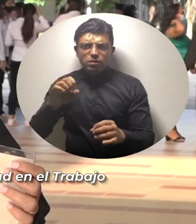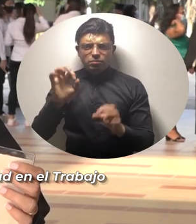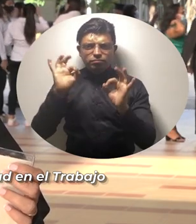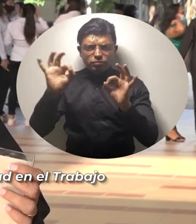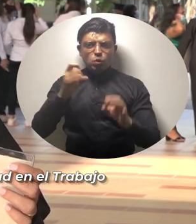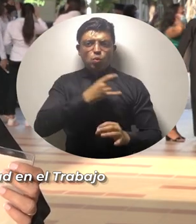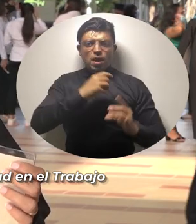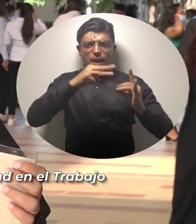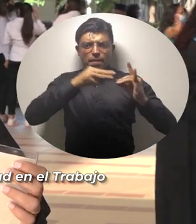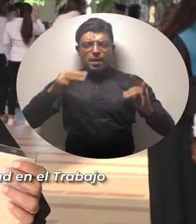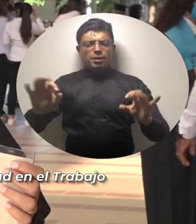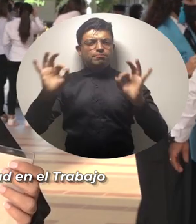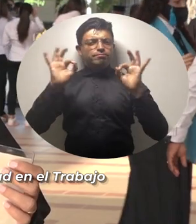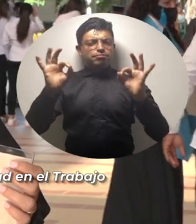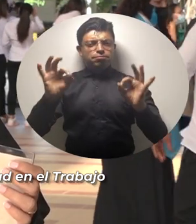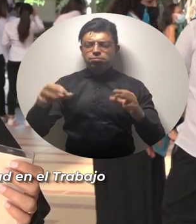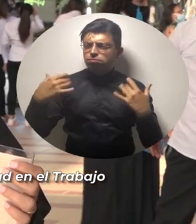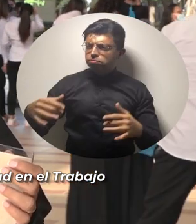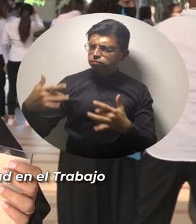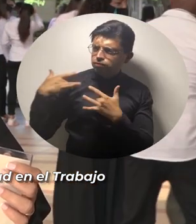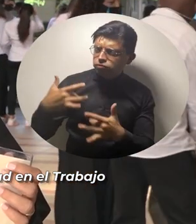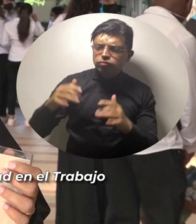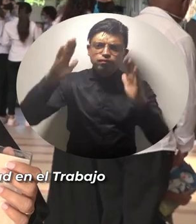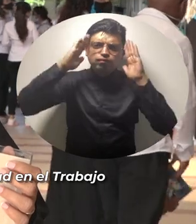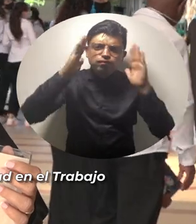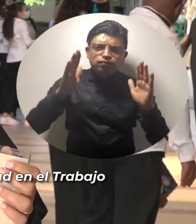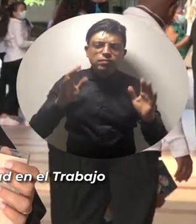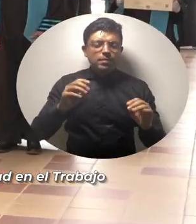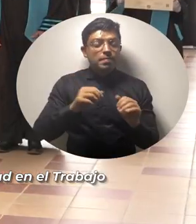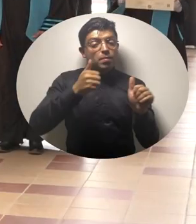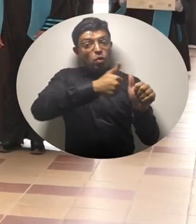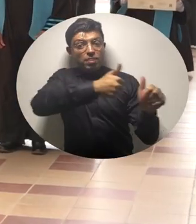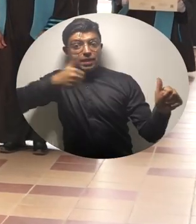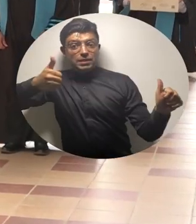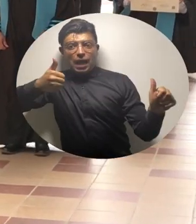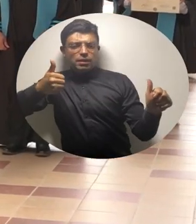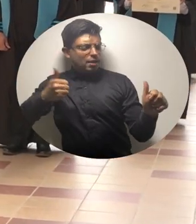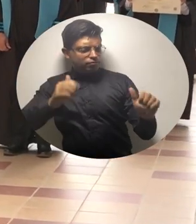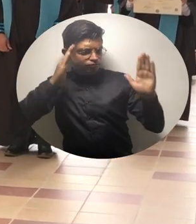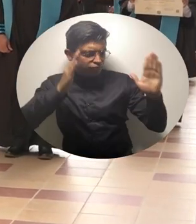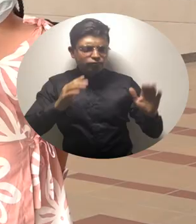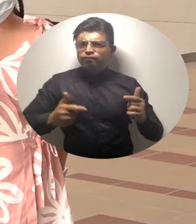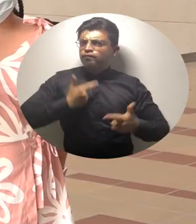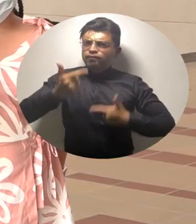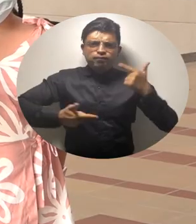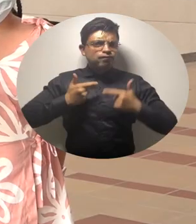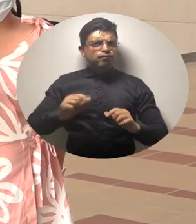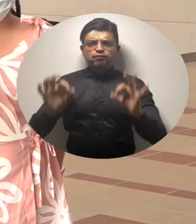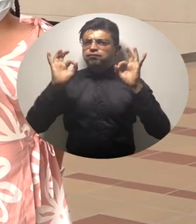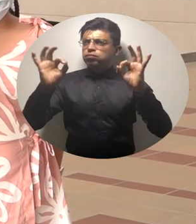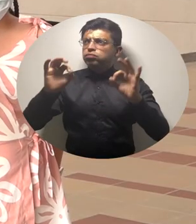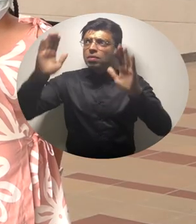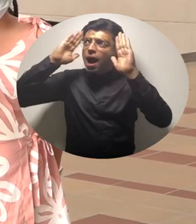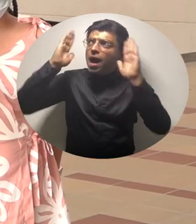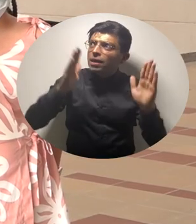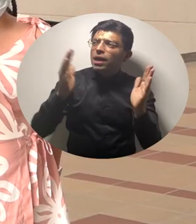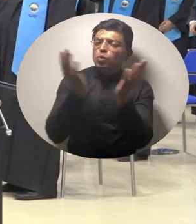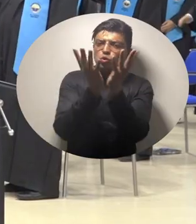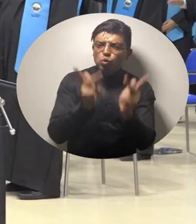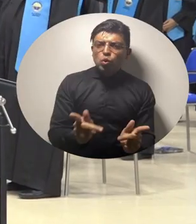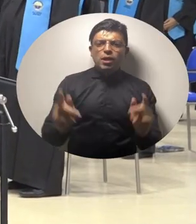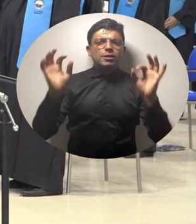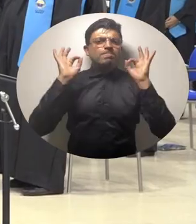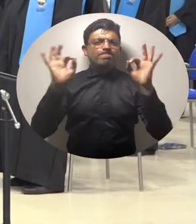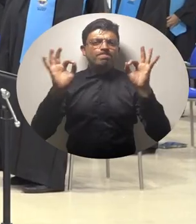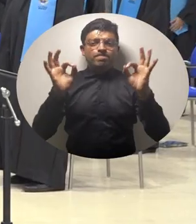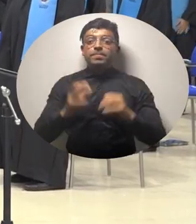Magdalena, siempre muy dispuestos a nosotros desde la distancia. Excelente la gestión de parte de ellos, muy atentos con